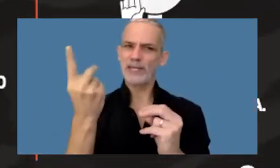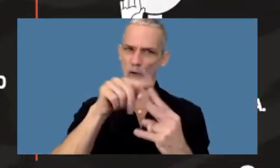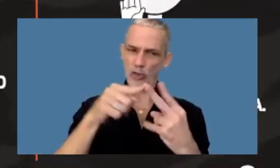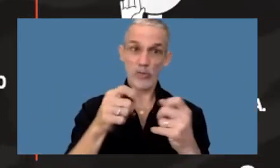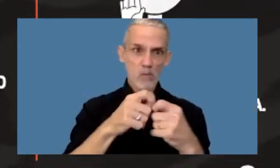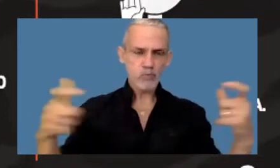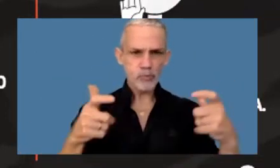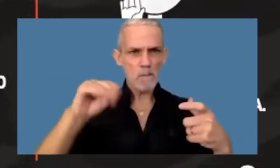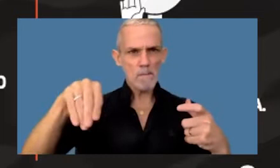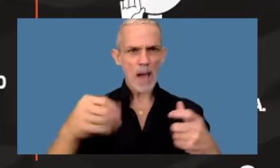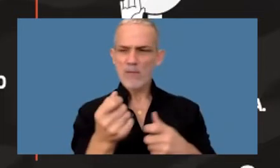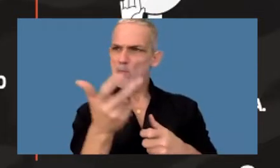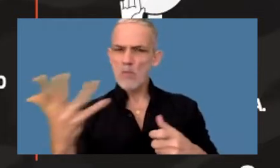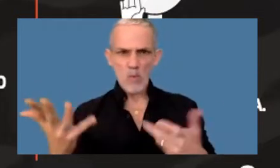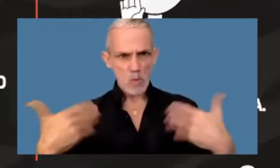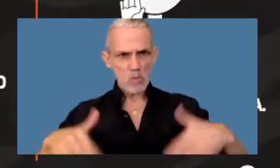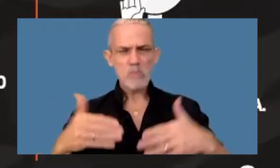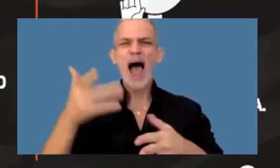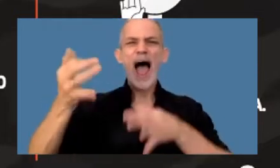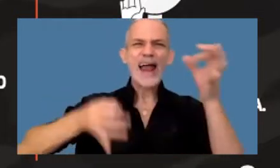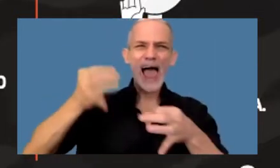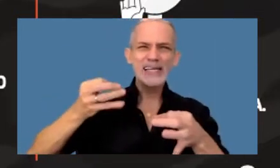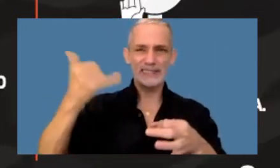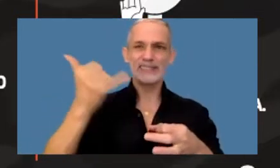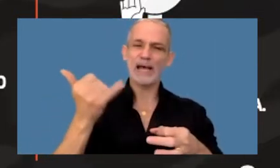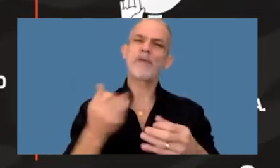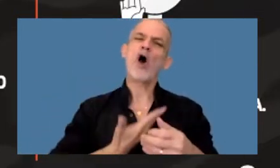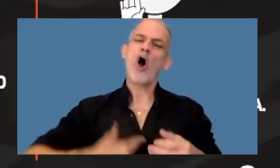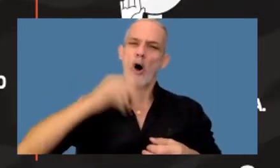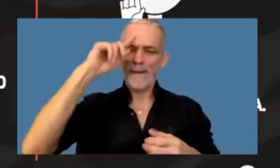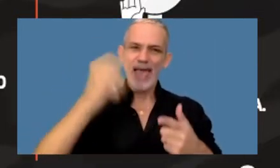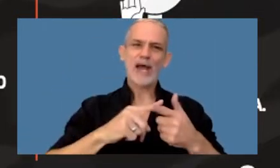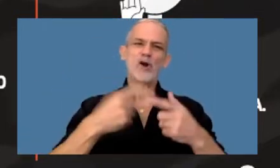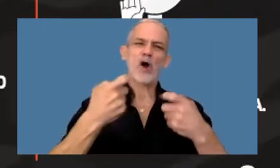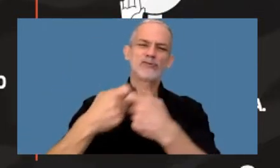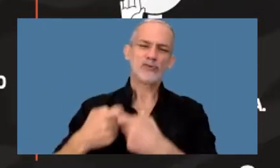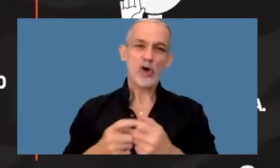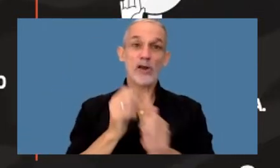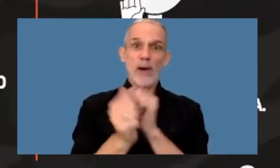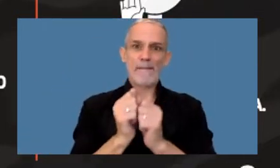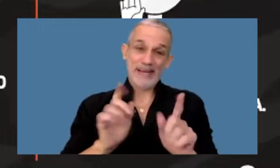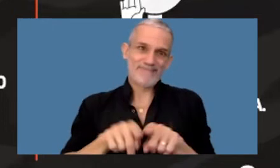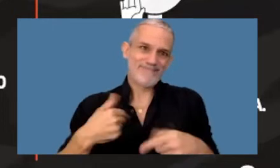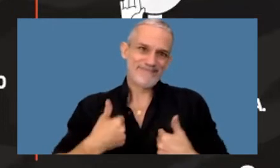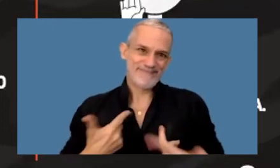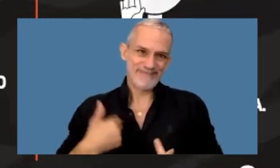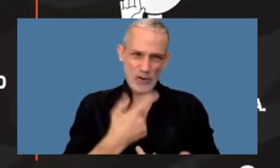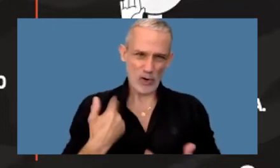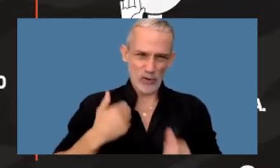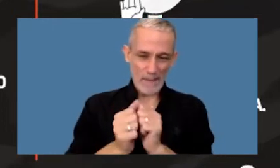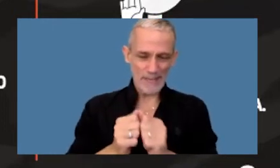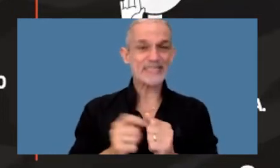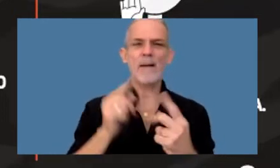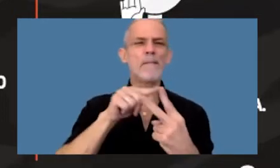objeto de análisis permanente por muchos gobiernos muchas organizaciones y empresas como nosotros el